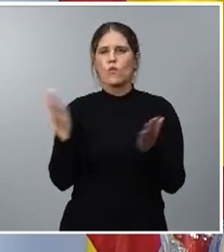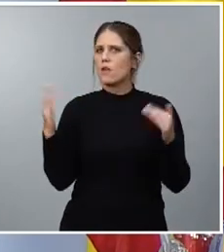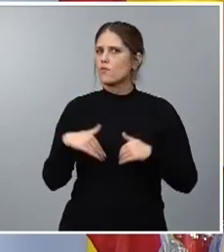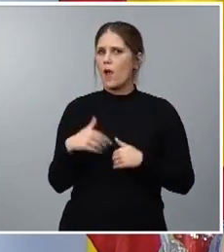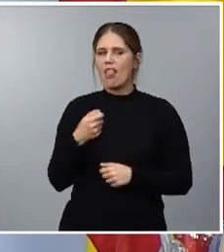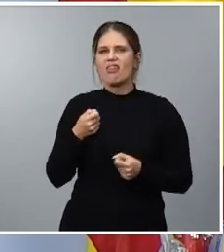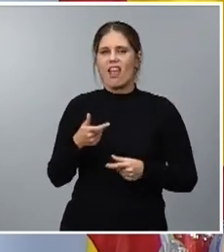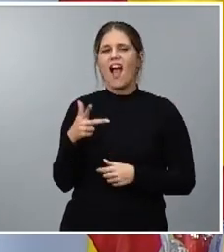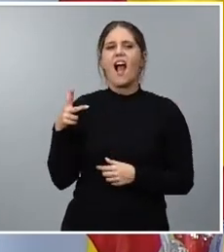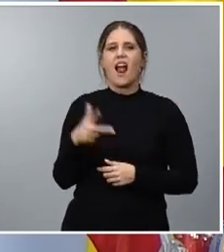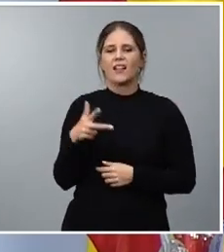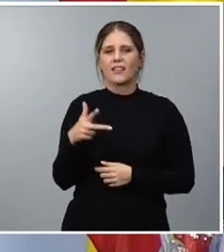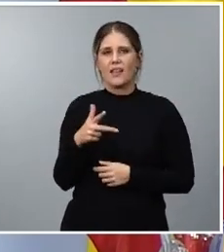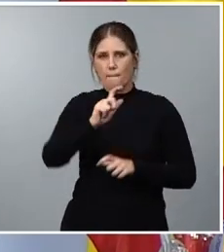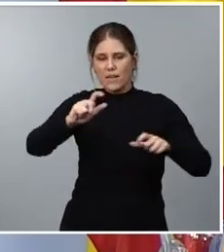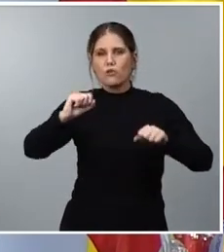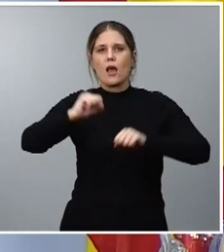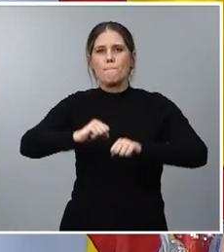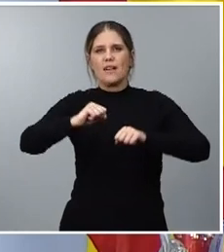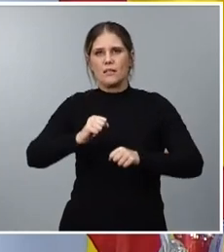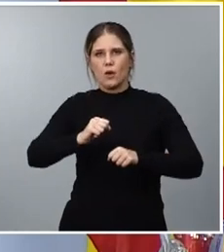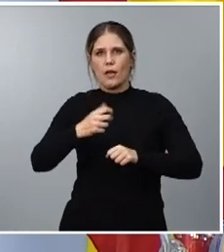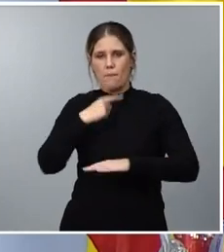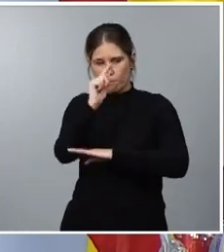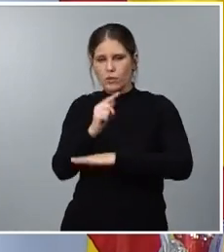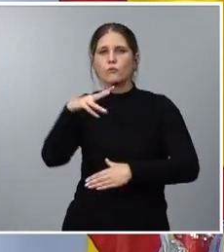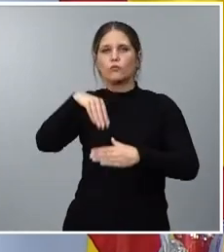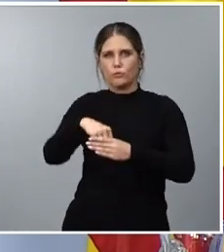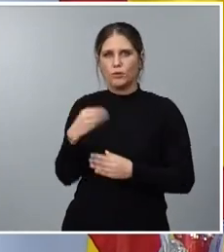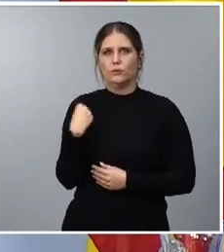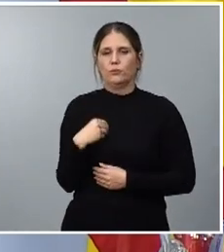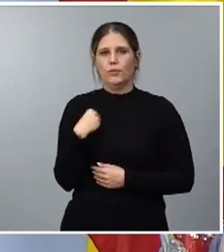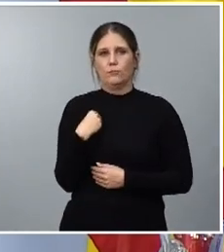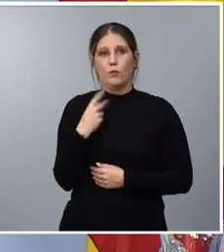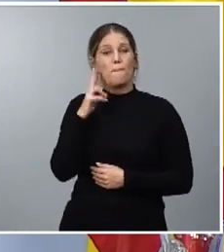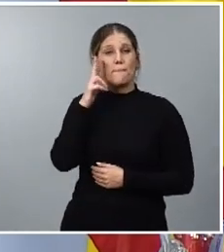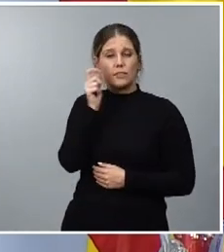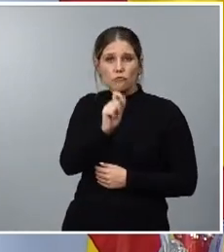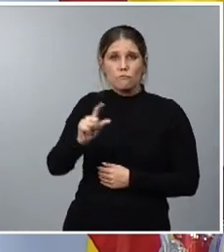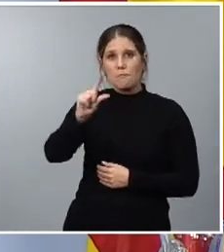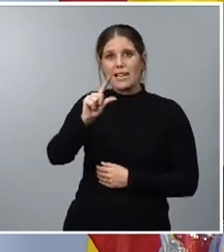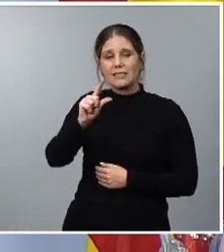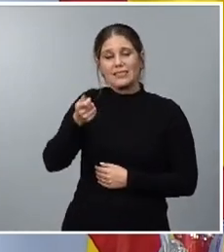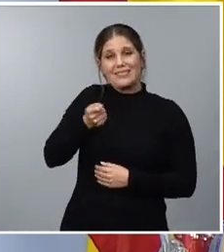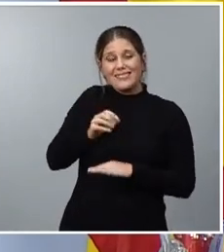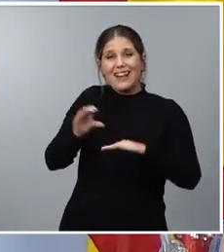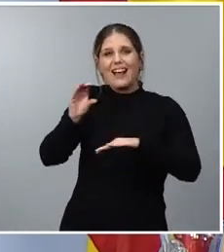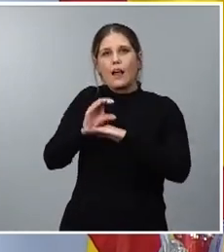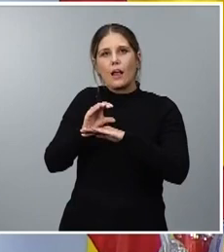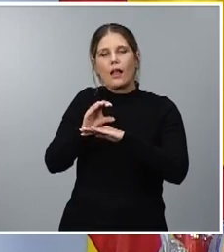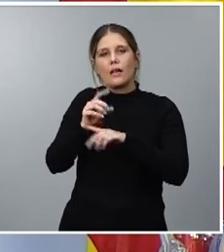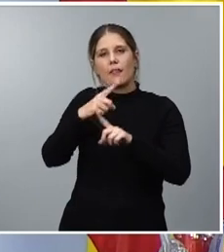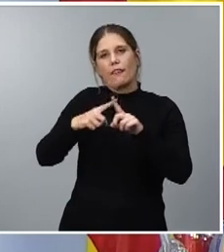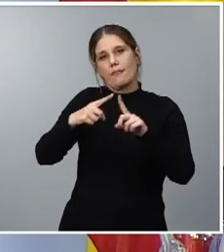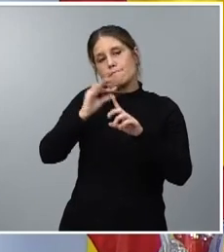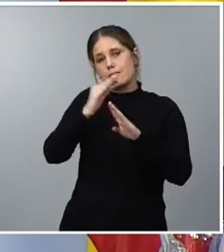garantía que los mayores tienen con estos presupuestos que va a subir su pensión en función del promedio que registre